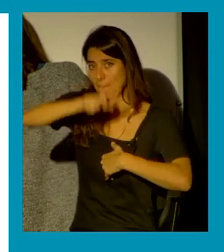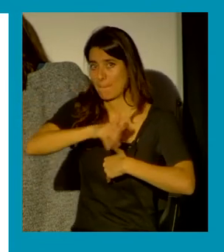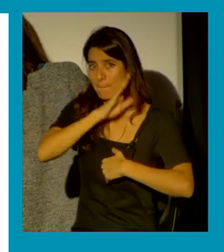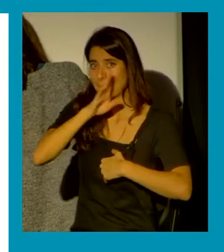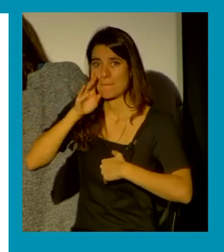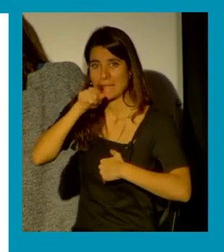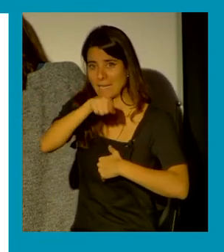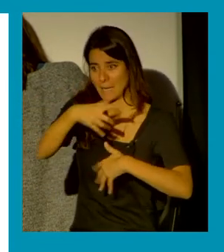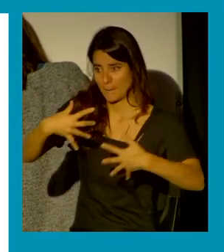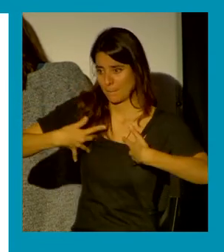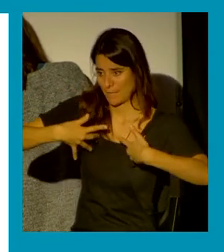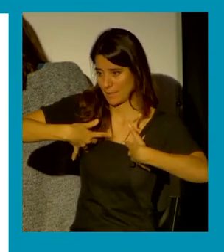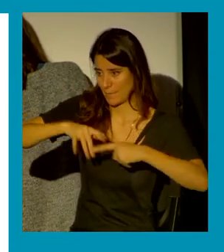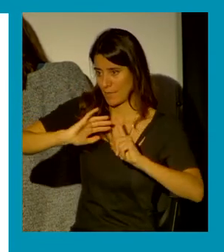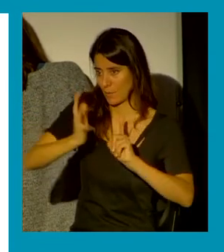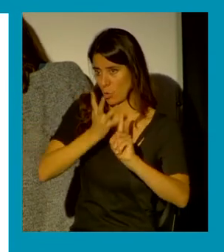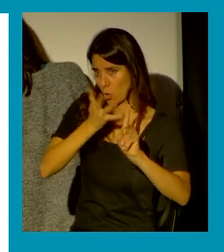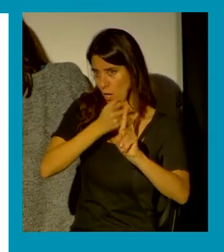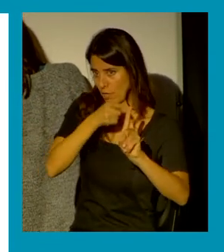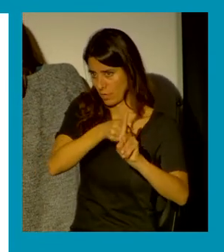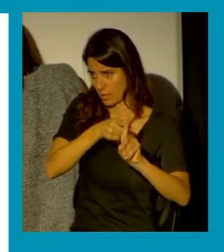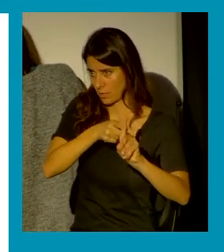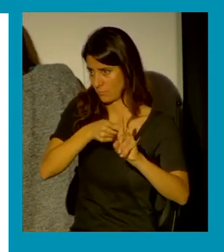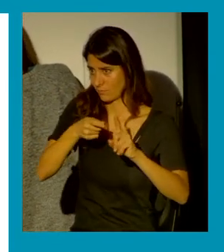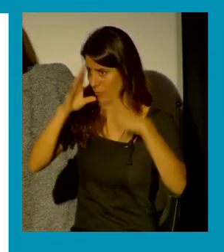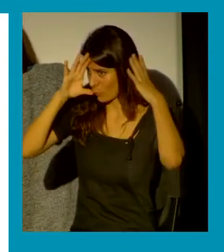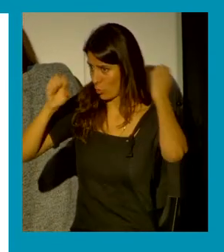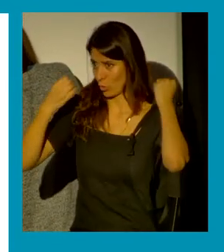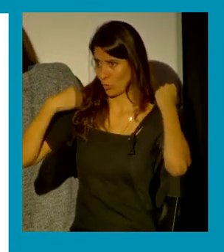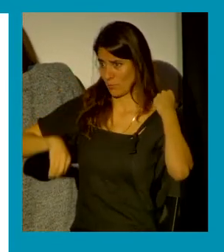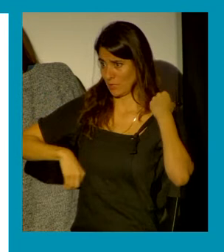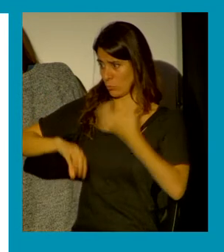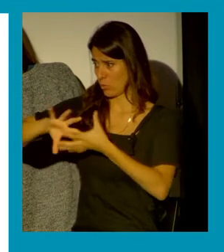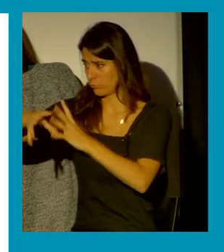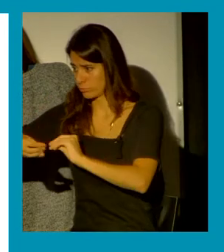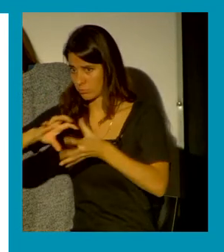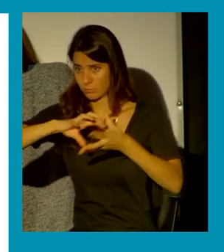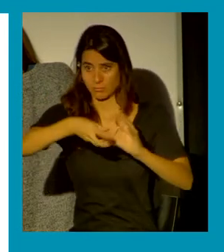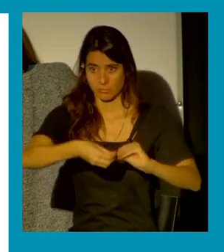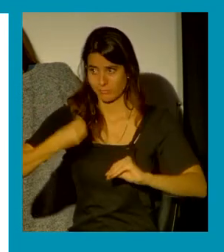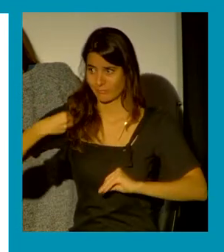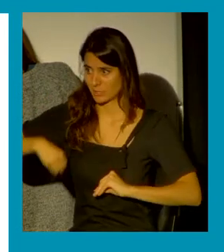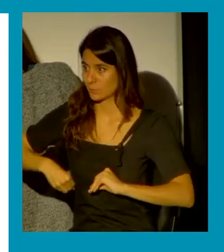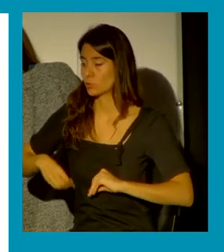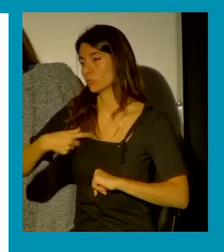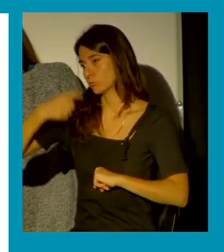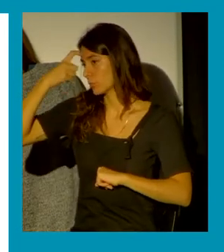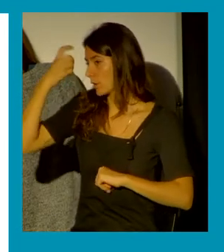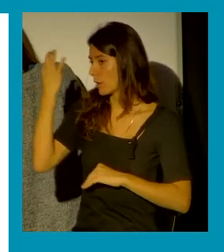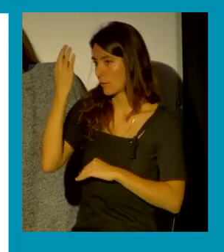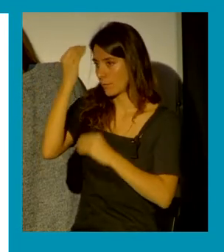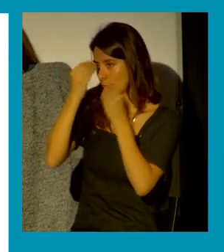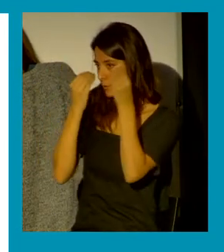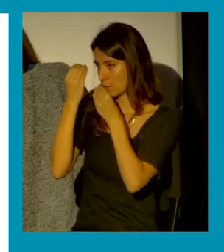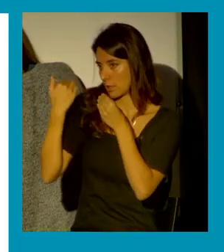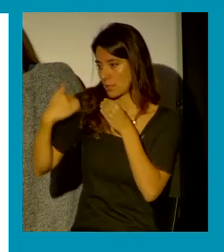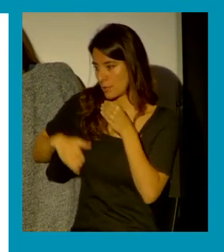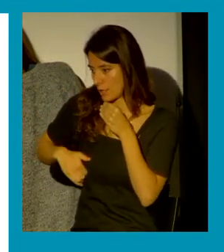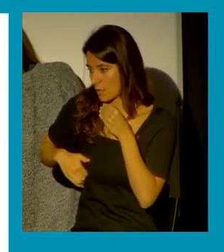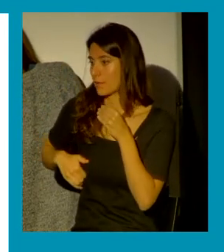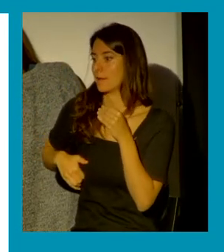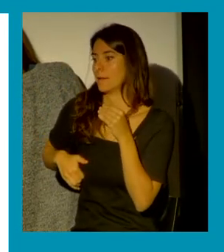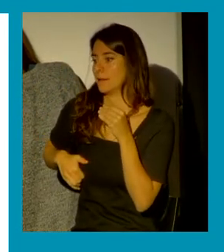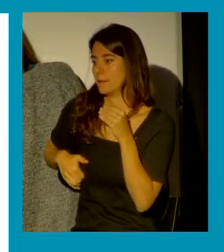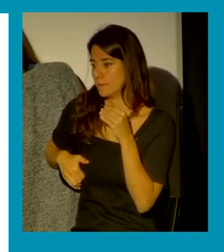sus hijos en el ámbito de la pareja y por lo tanto creo que deberíamos plantearnos que al final estos procesos que supuestamente